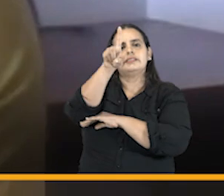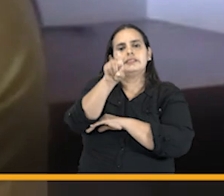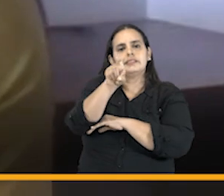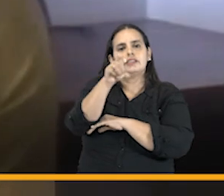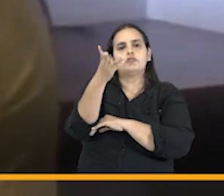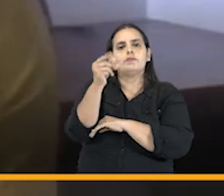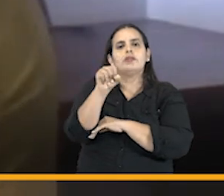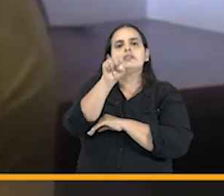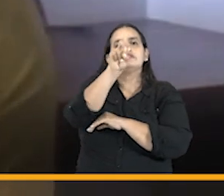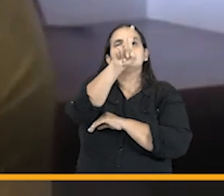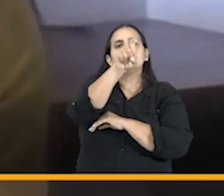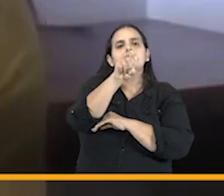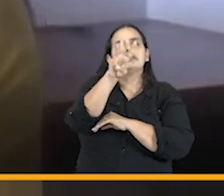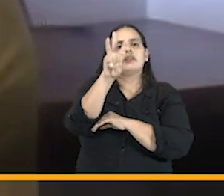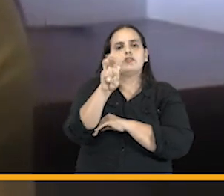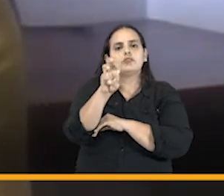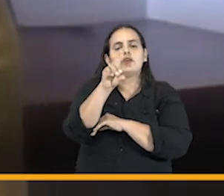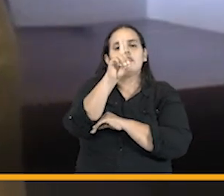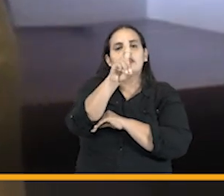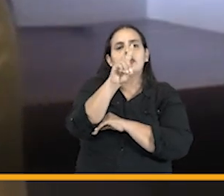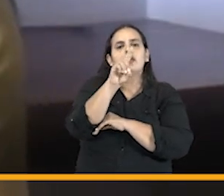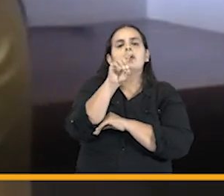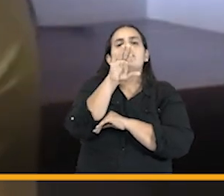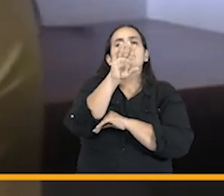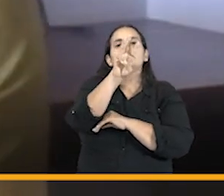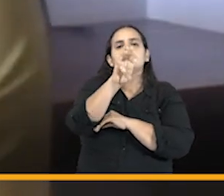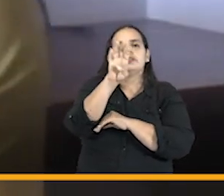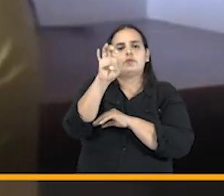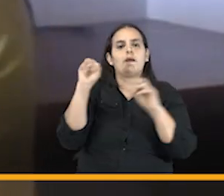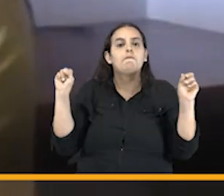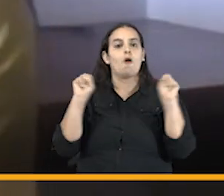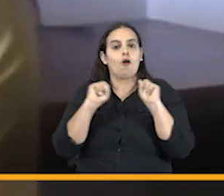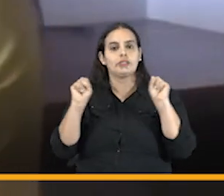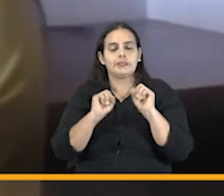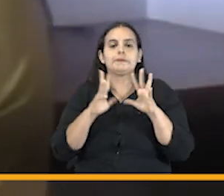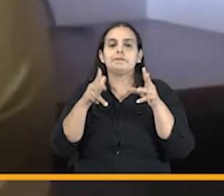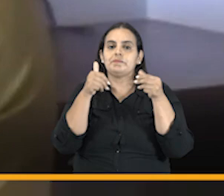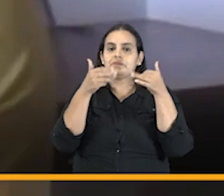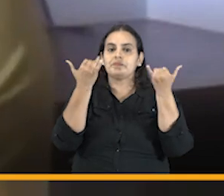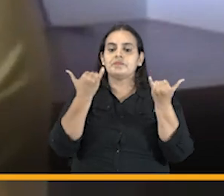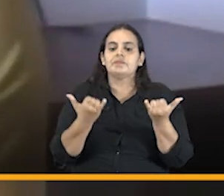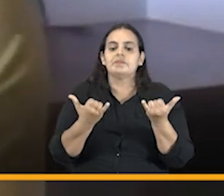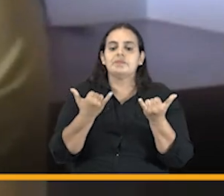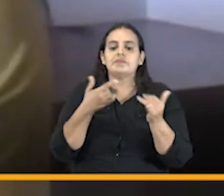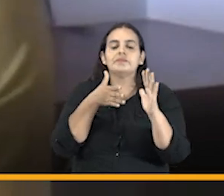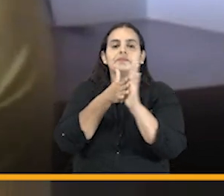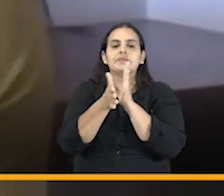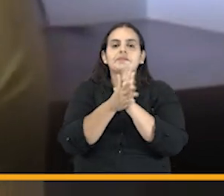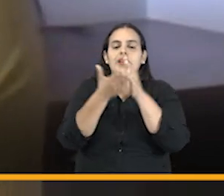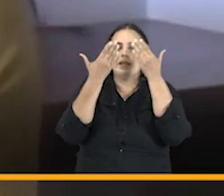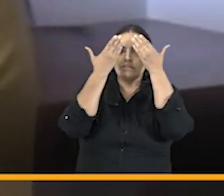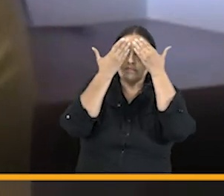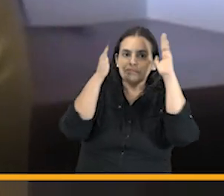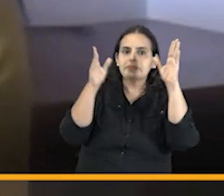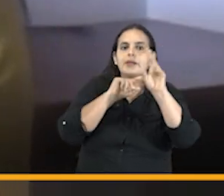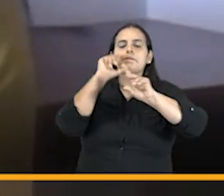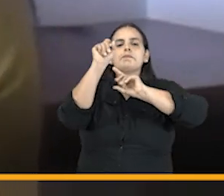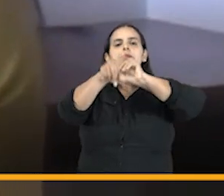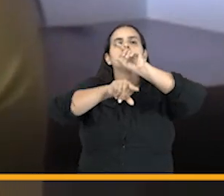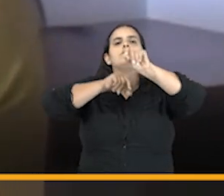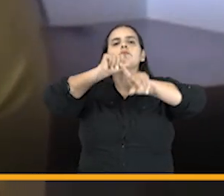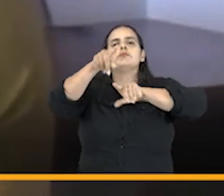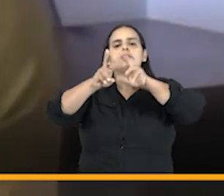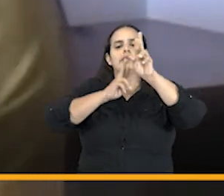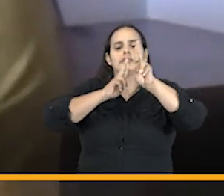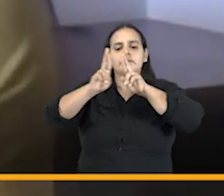número 68 de 89 en Bogotá bueno ahora vamos a dar apertura a la sesión de preguntas